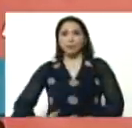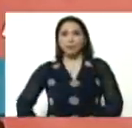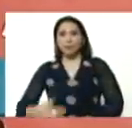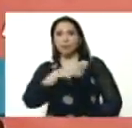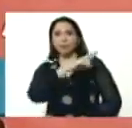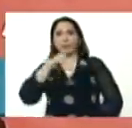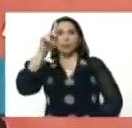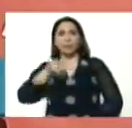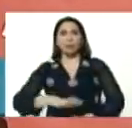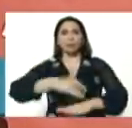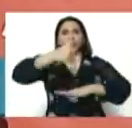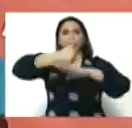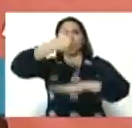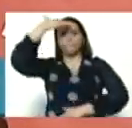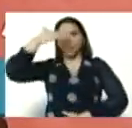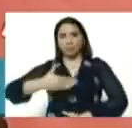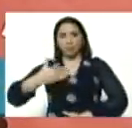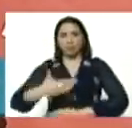militar,